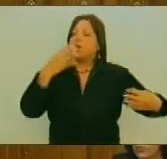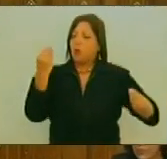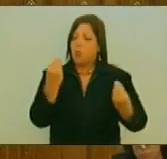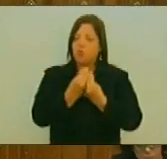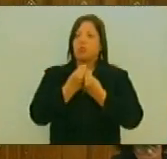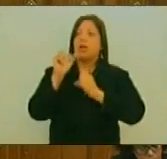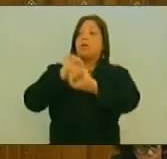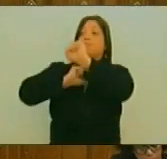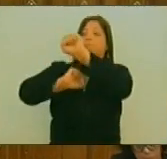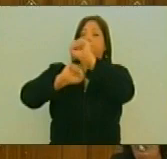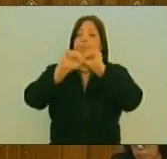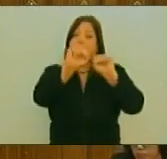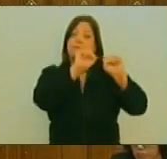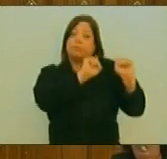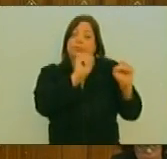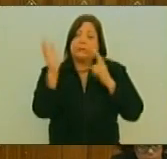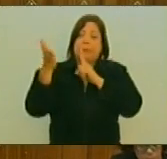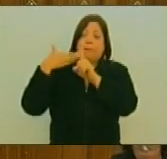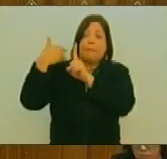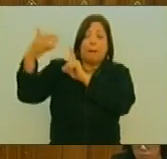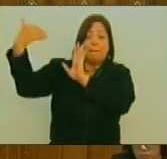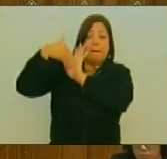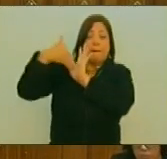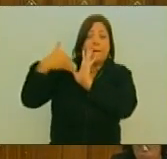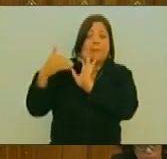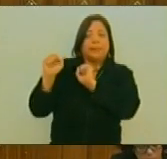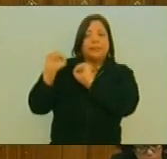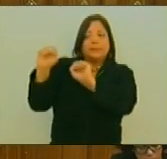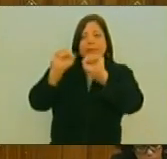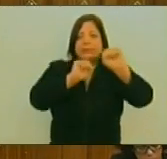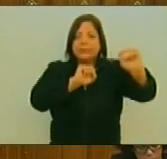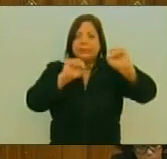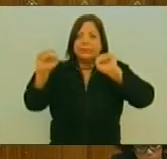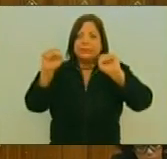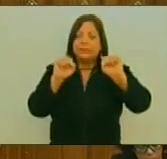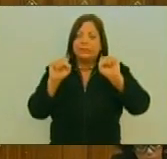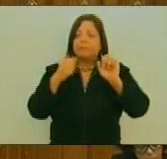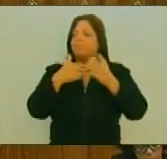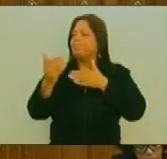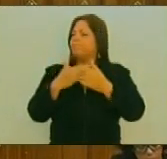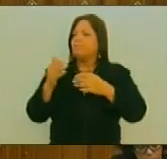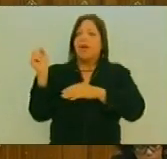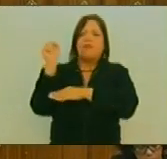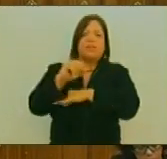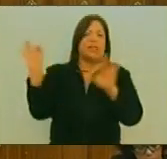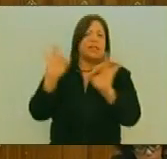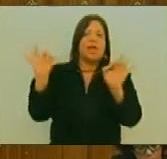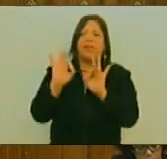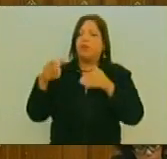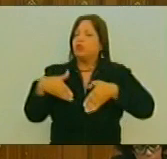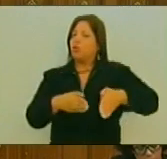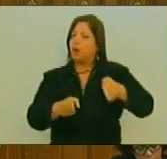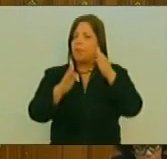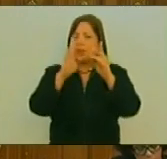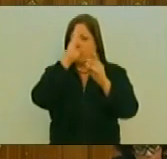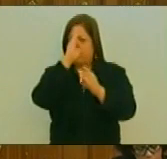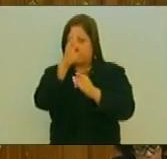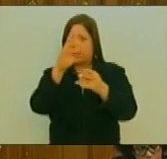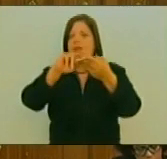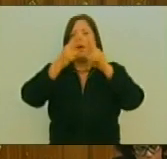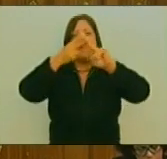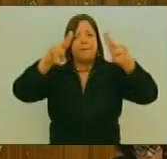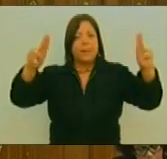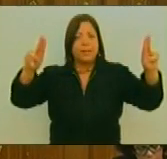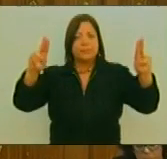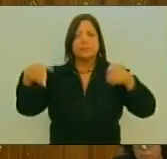Enfrentando Todas Las Arremetidas Del Imperio Y Su Aliado Y Que Nada Ni Nadie Nos Sacará De Este Camino Que Es El